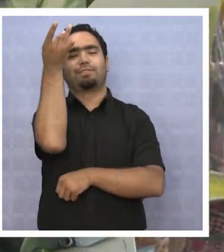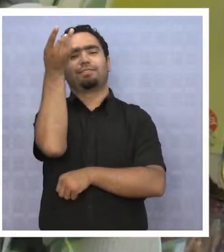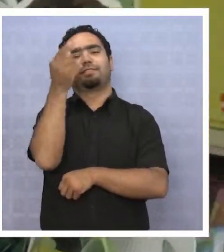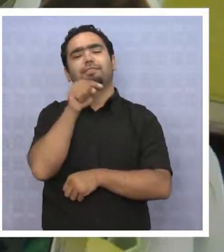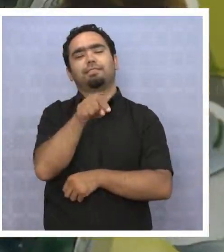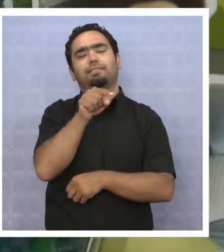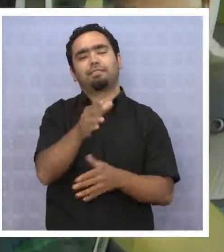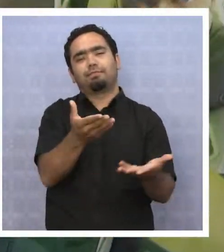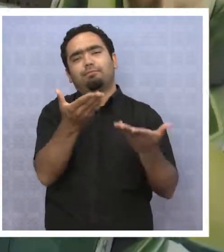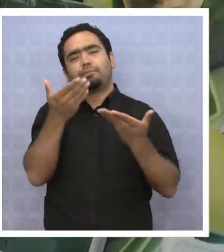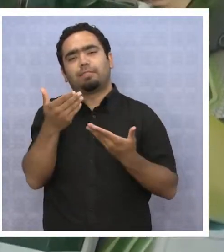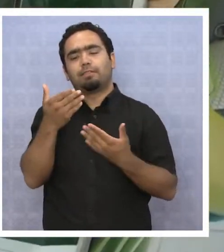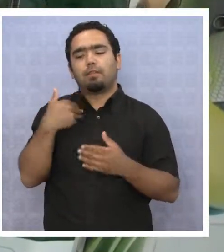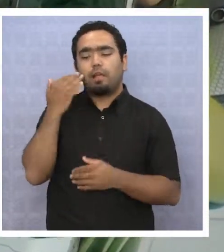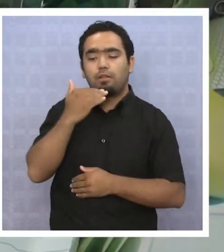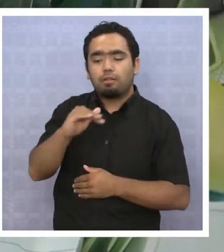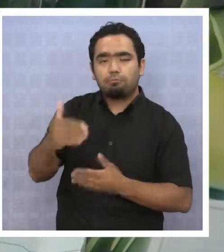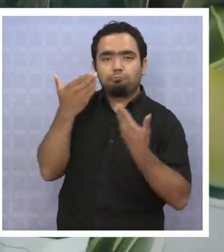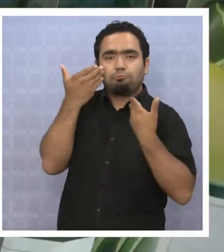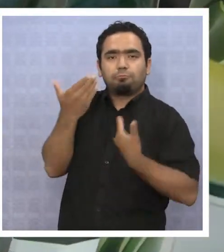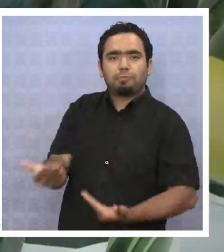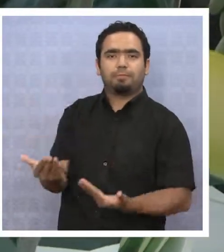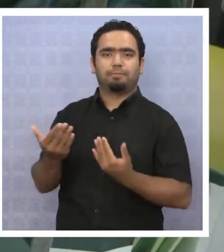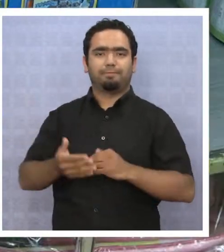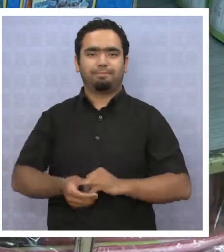buscando para los regalones de la casa.